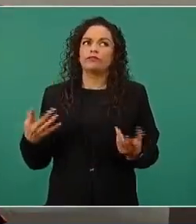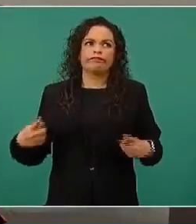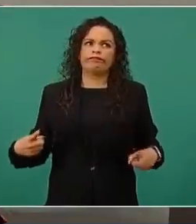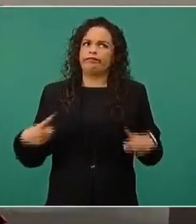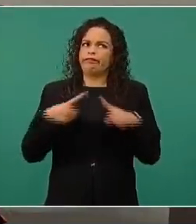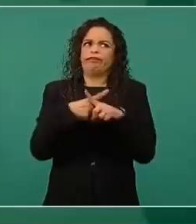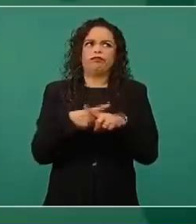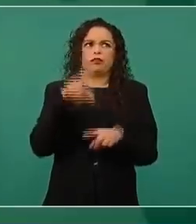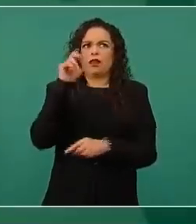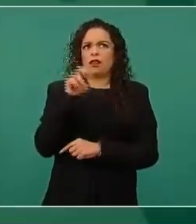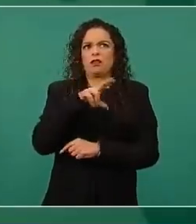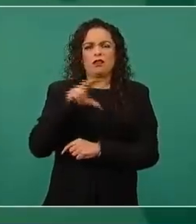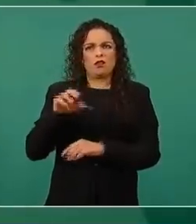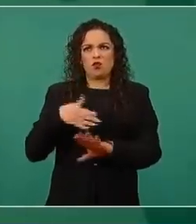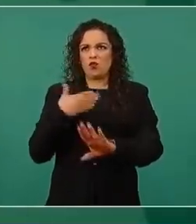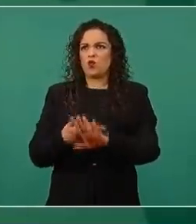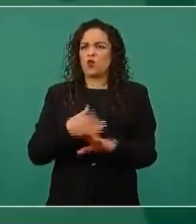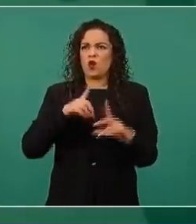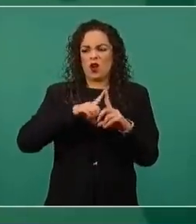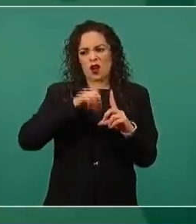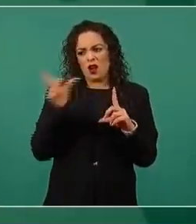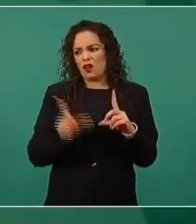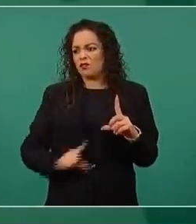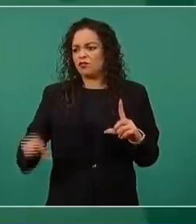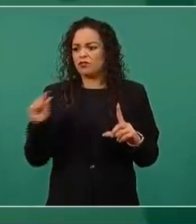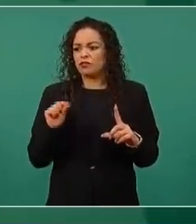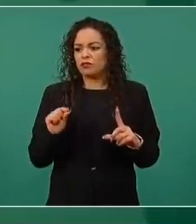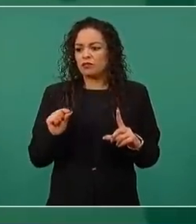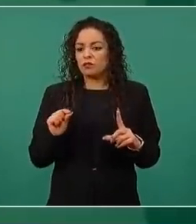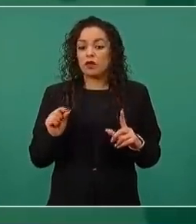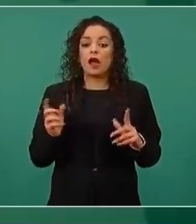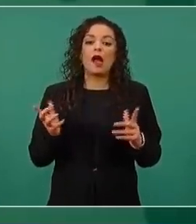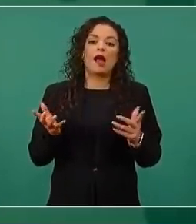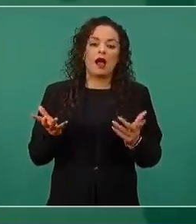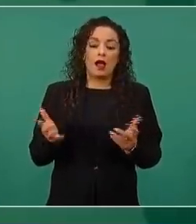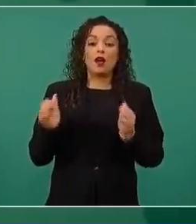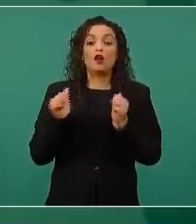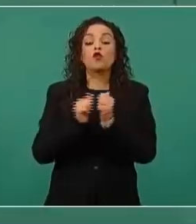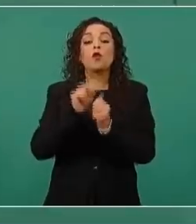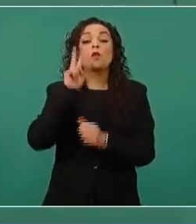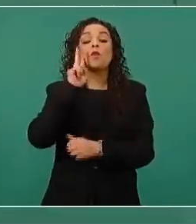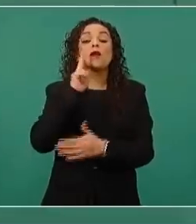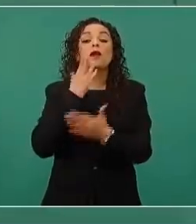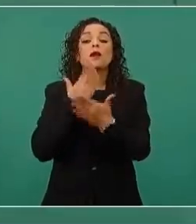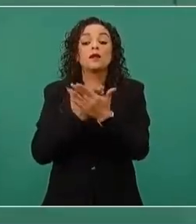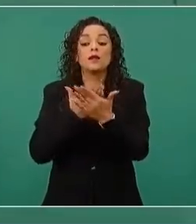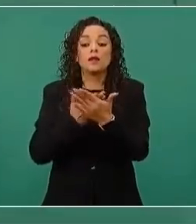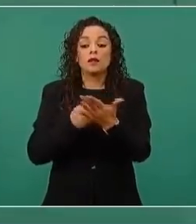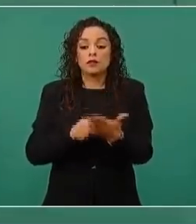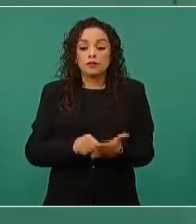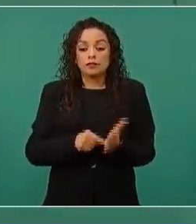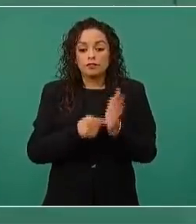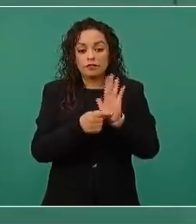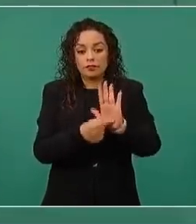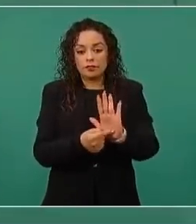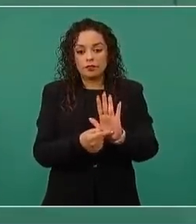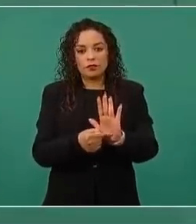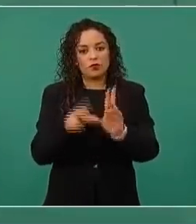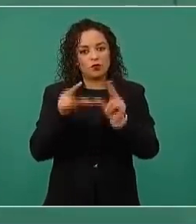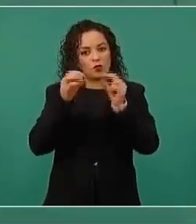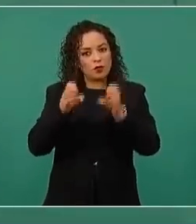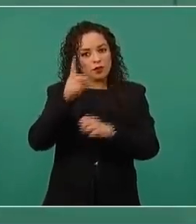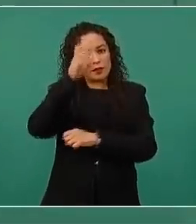pues entonces sí con elementos, puede decir, nos oponemos.